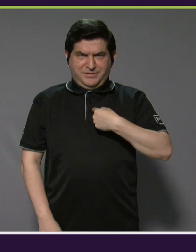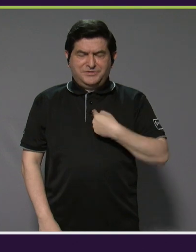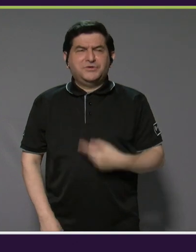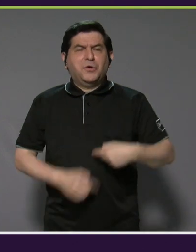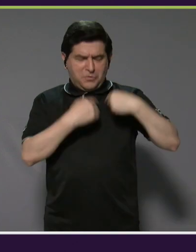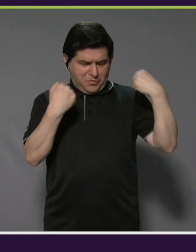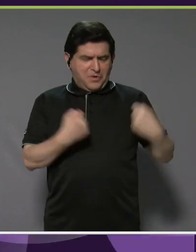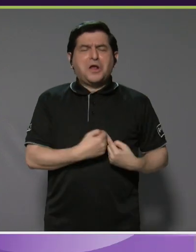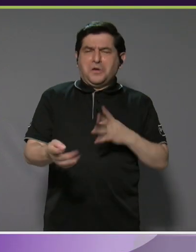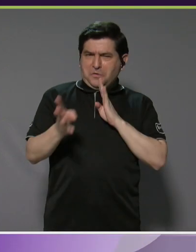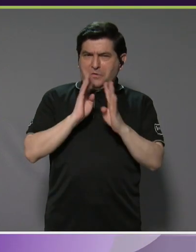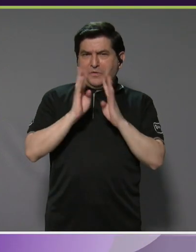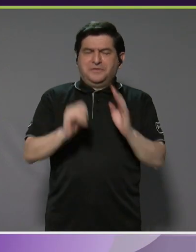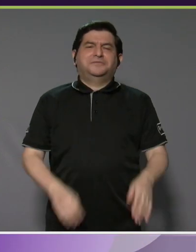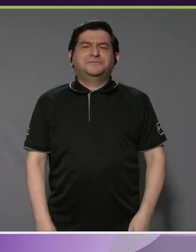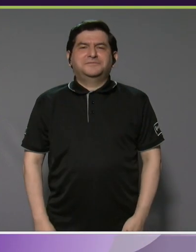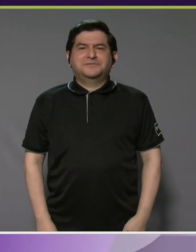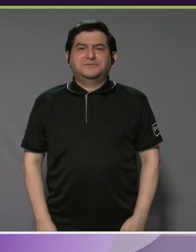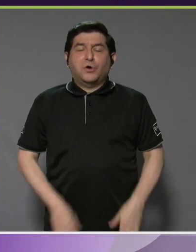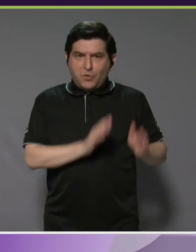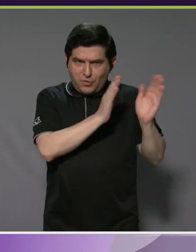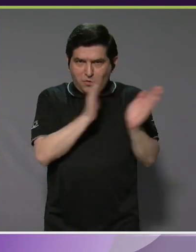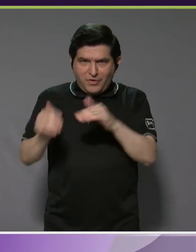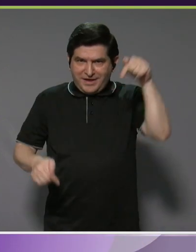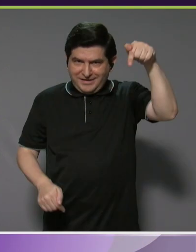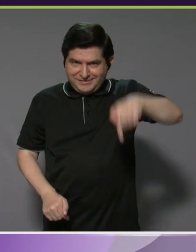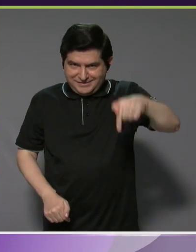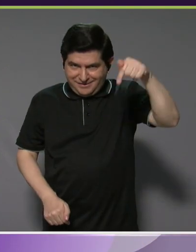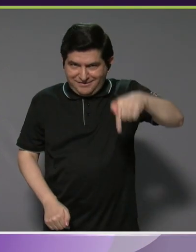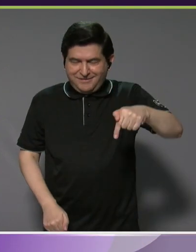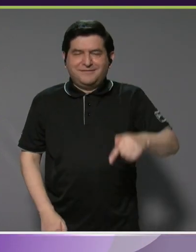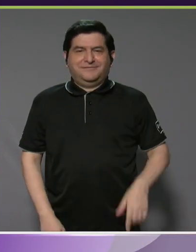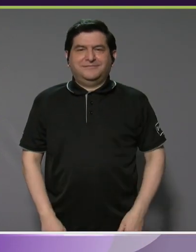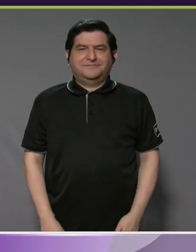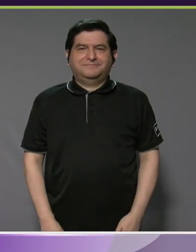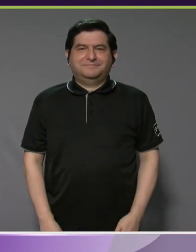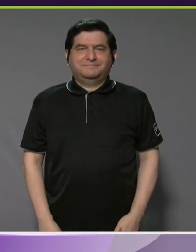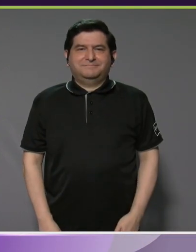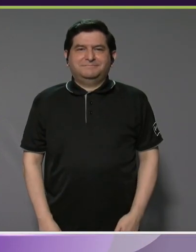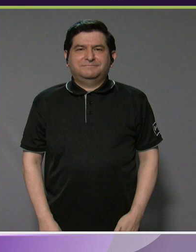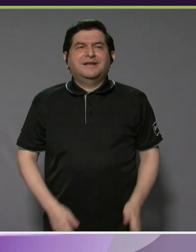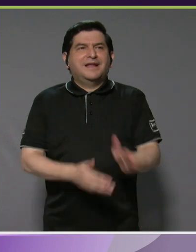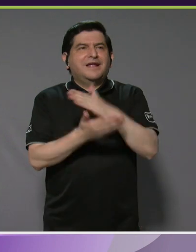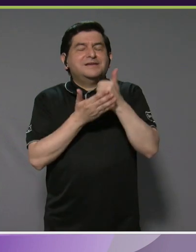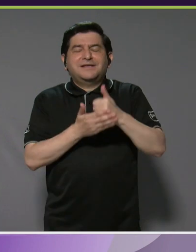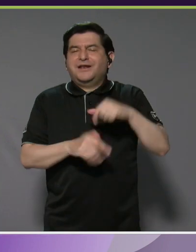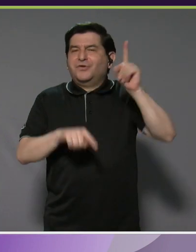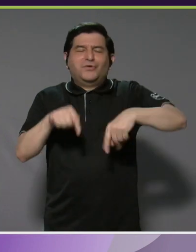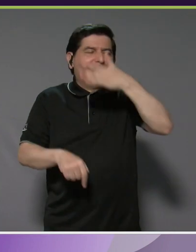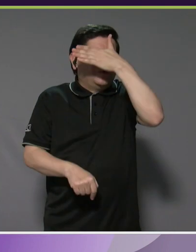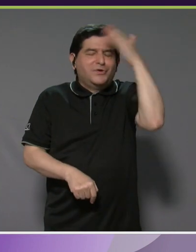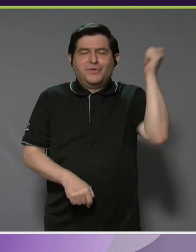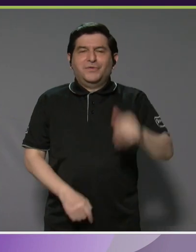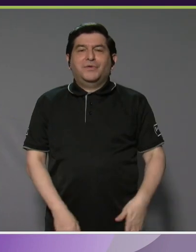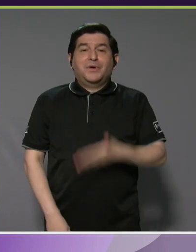desde el corazón, lo que han organizado aquí es algo inolvidable. Para mí el mejor regalo que me han hecho